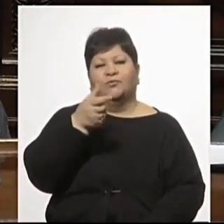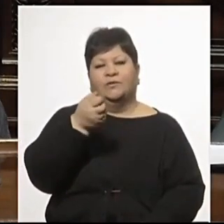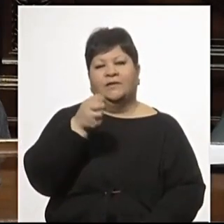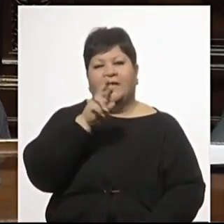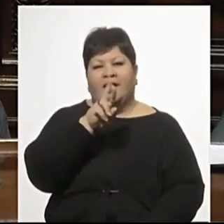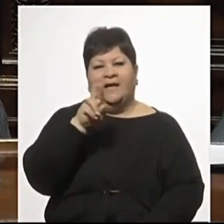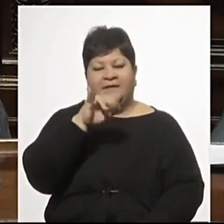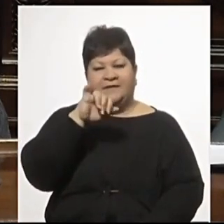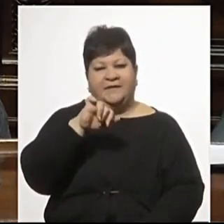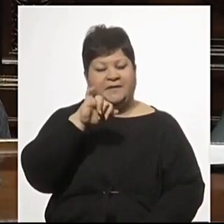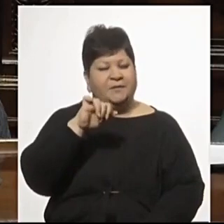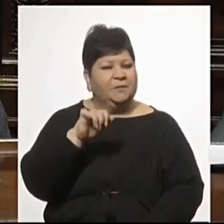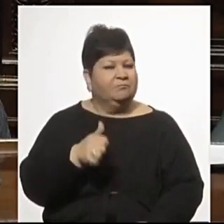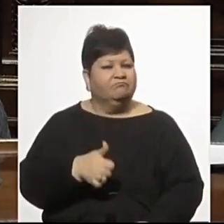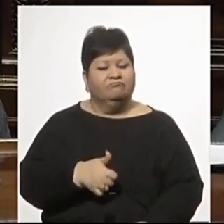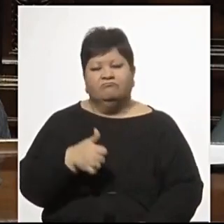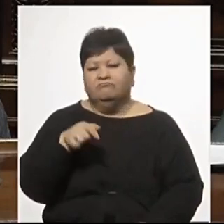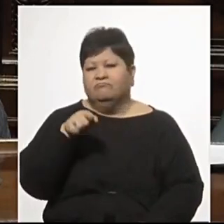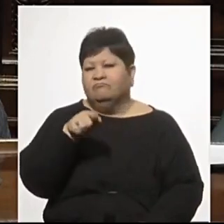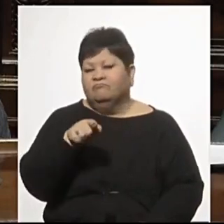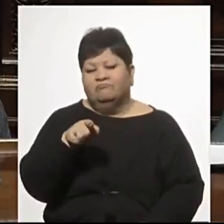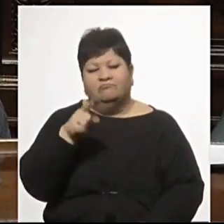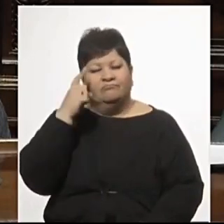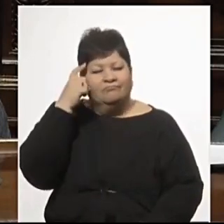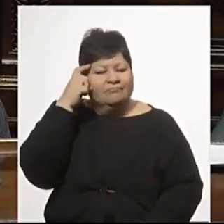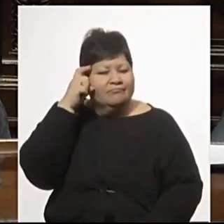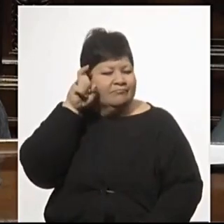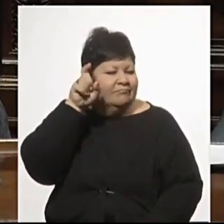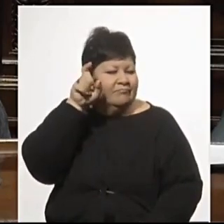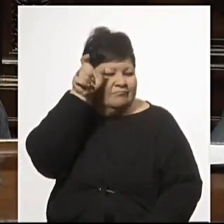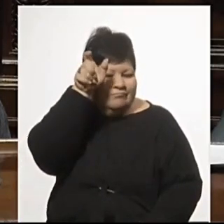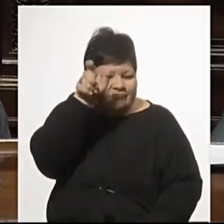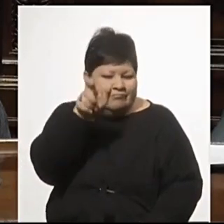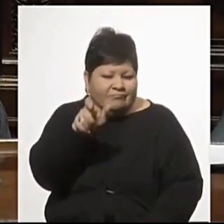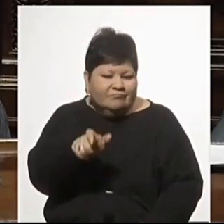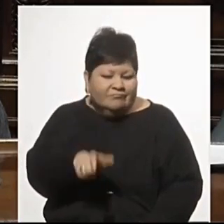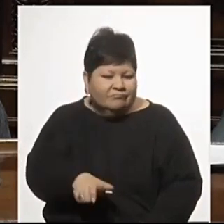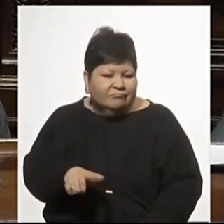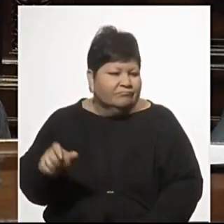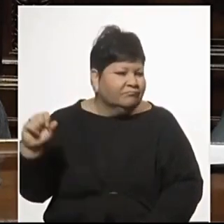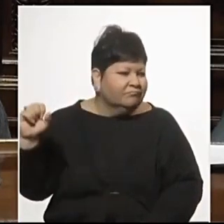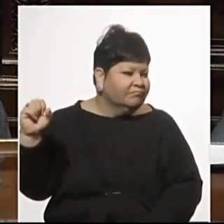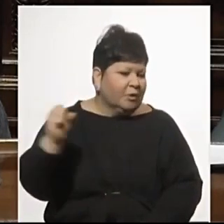un liberal de marca mayor,